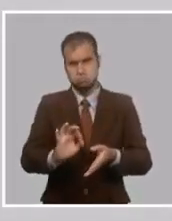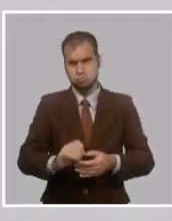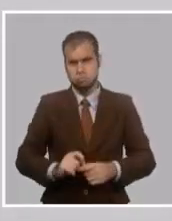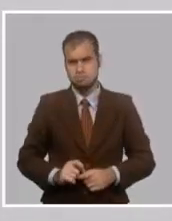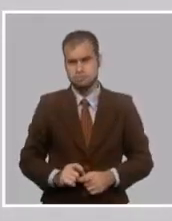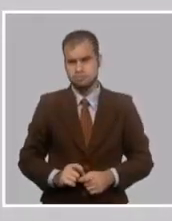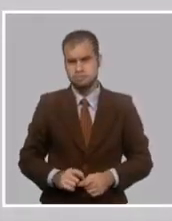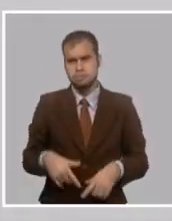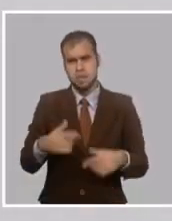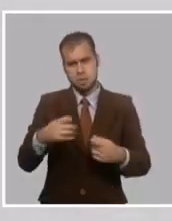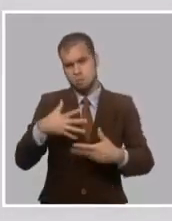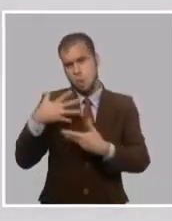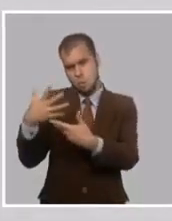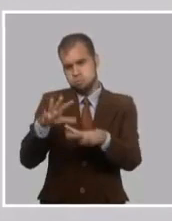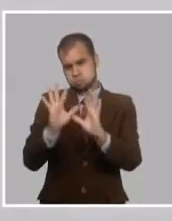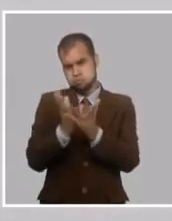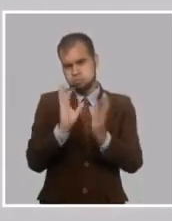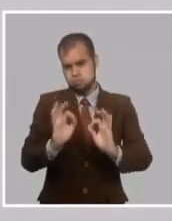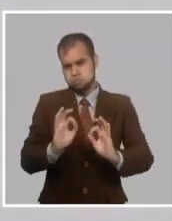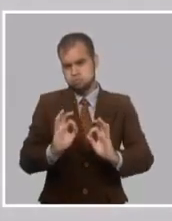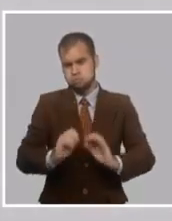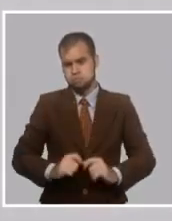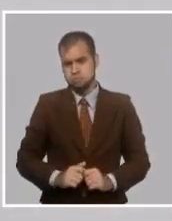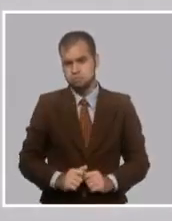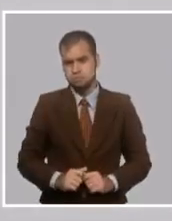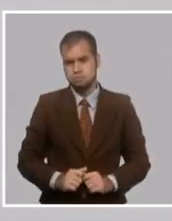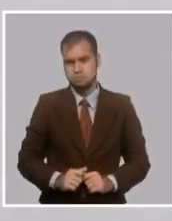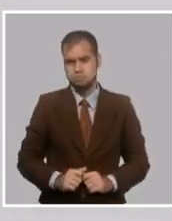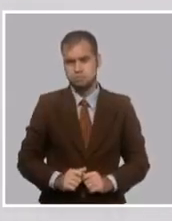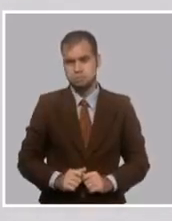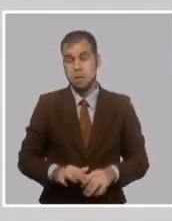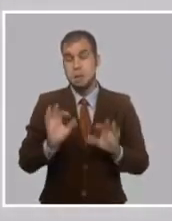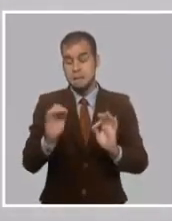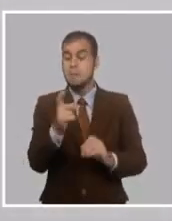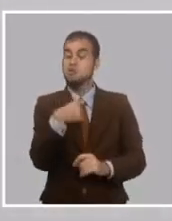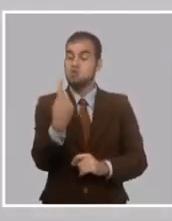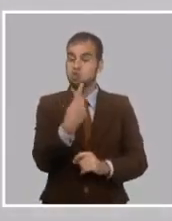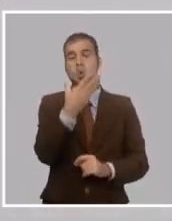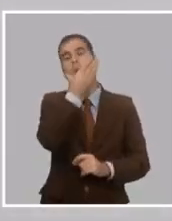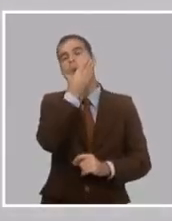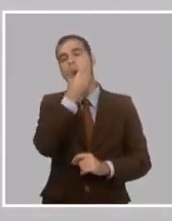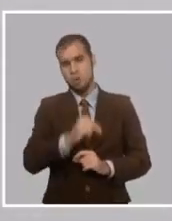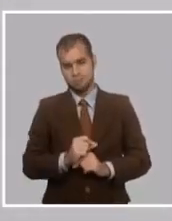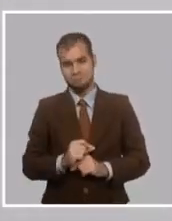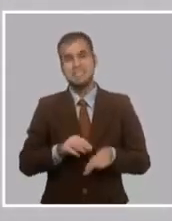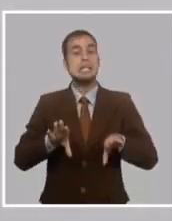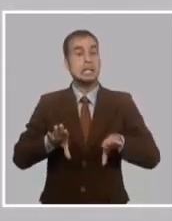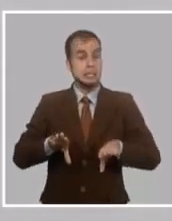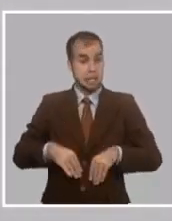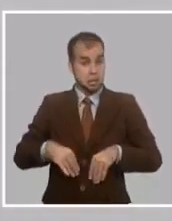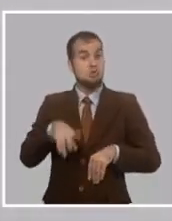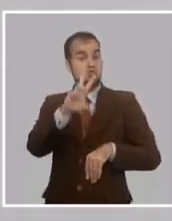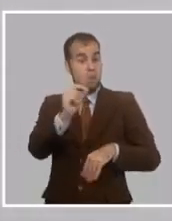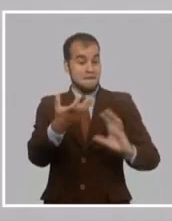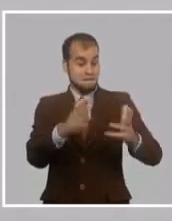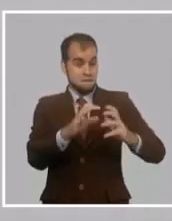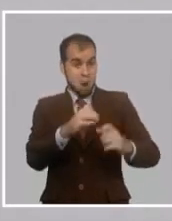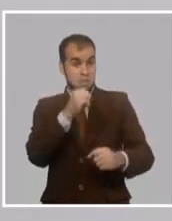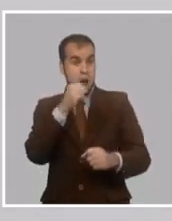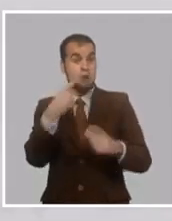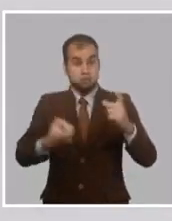el homenaje que merece, que era una de las personas que insistía en esta idea. Esos somos nosotros, pinos nuevos. Los que aceptan el proyecto nuevo son nuevos,